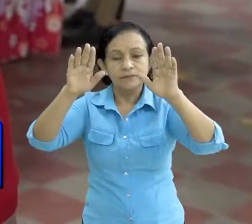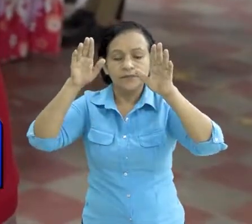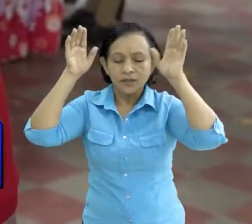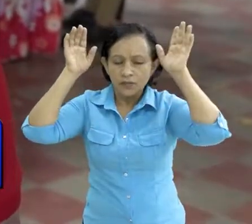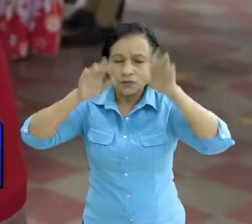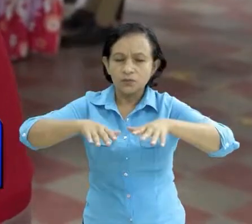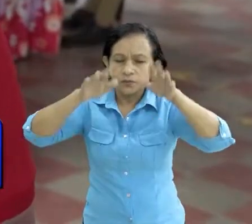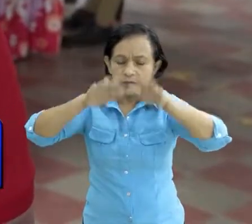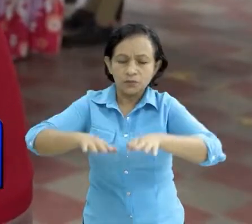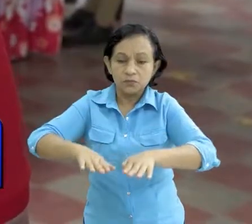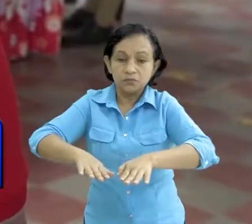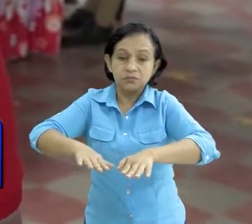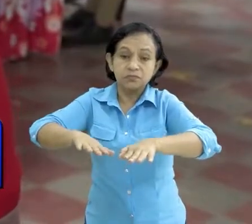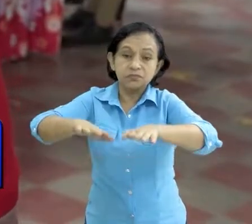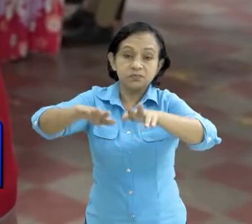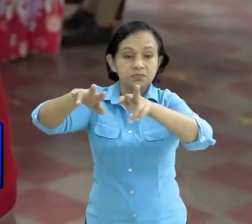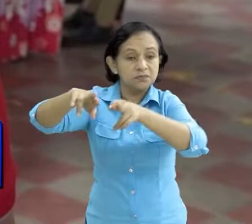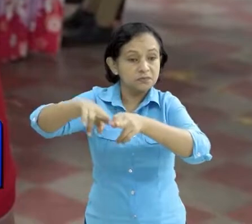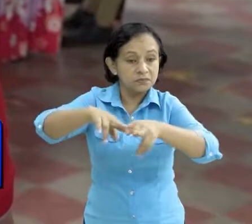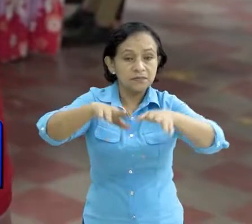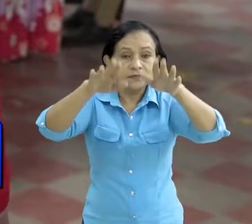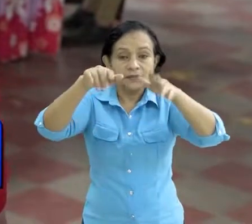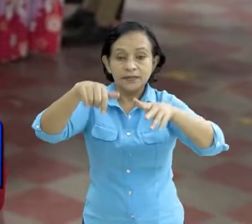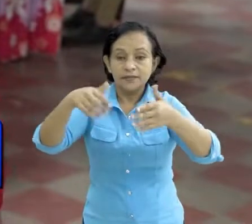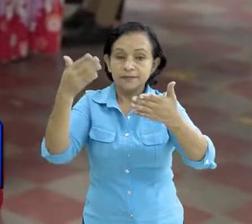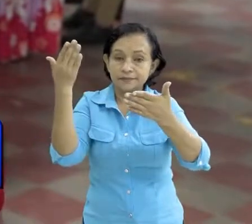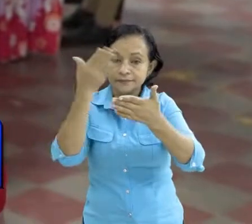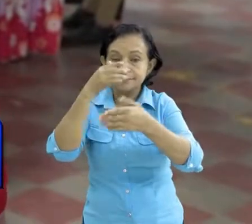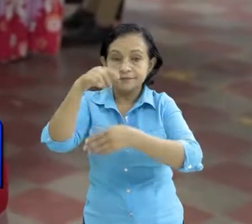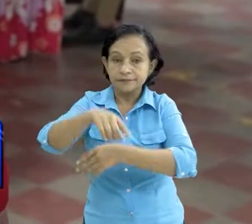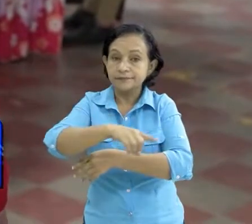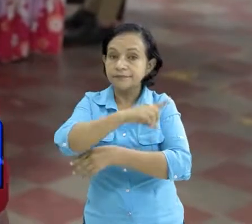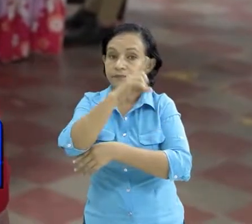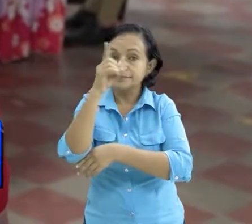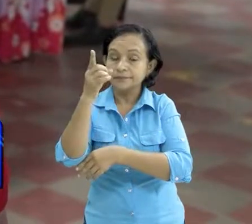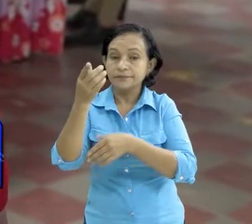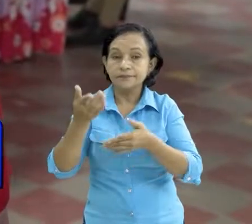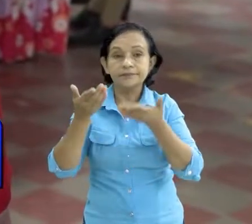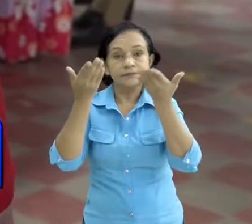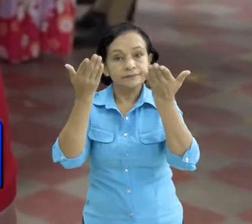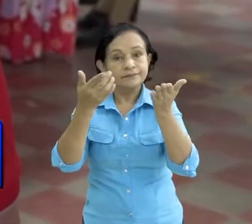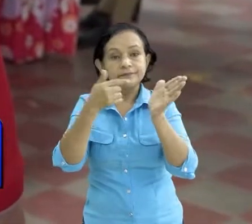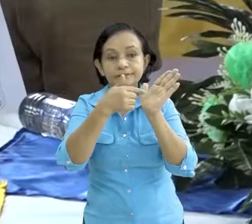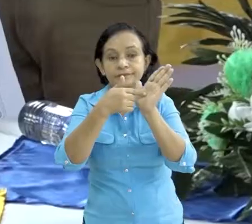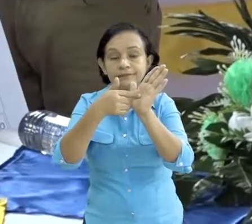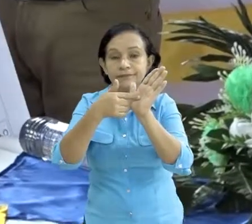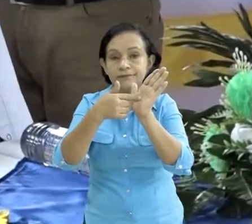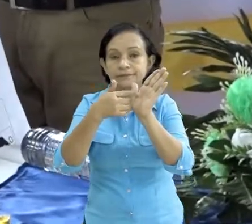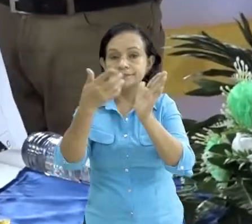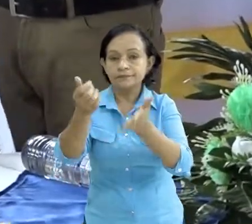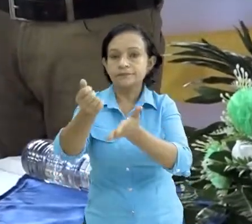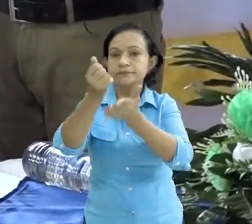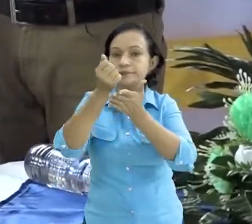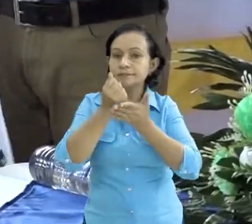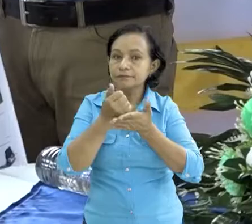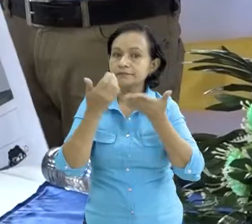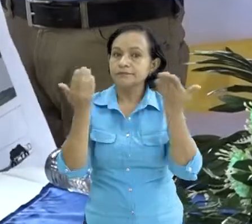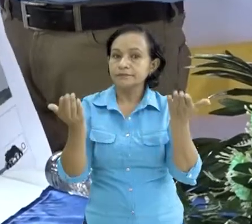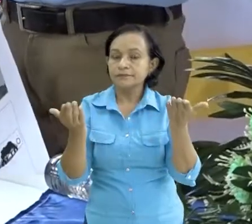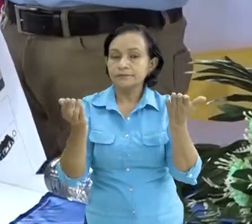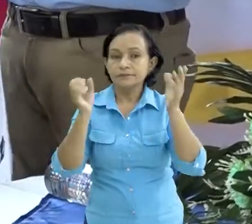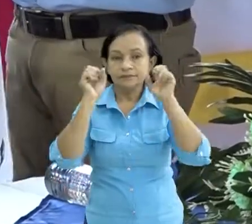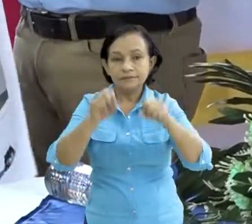inundaciones y este estudio que el día de hoy se presentó nos da la oportunidad